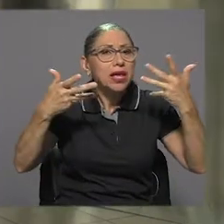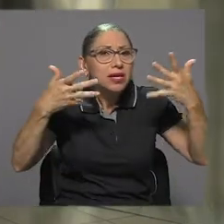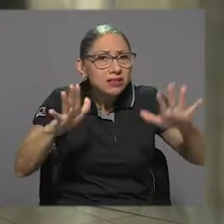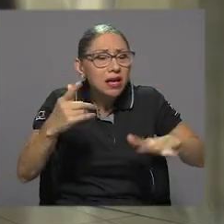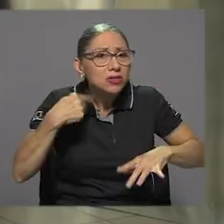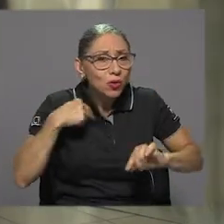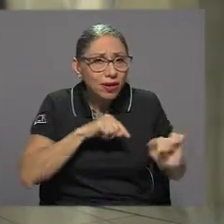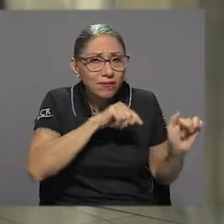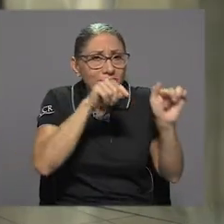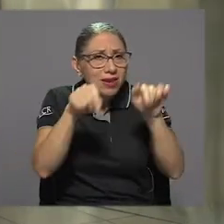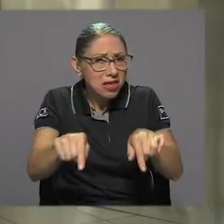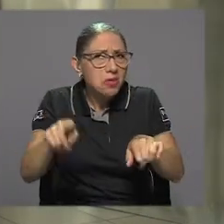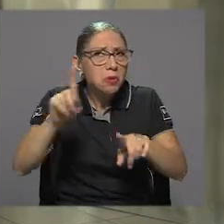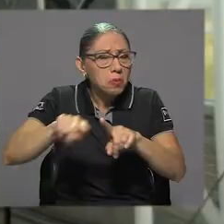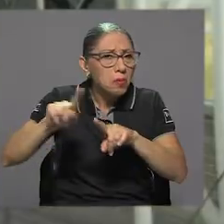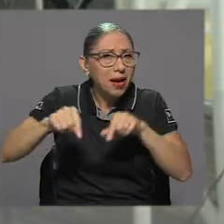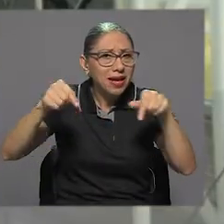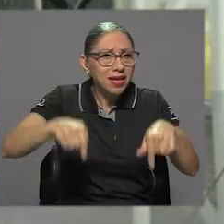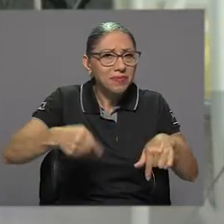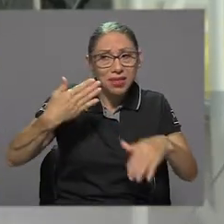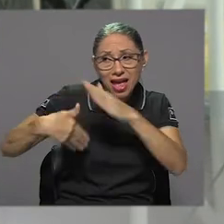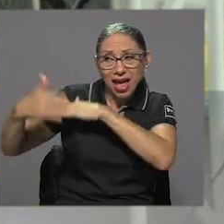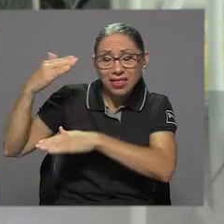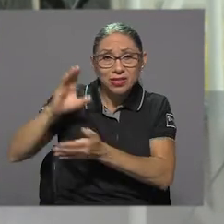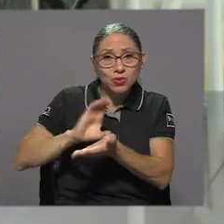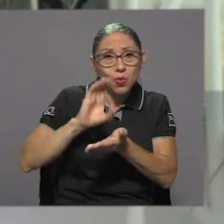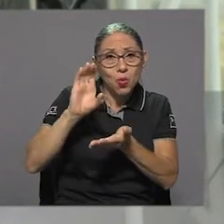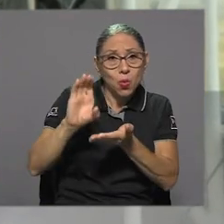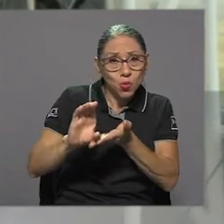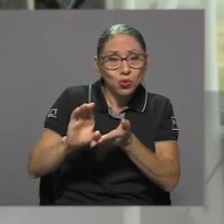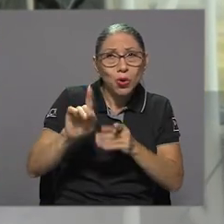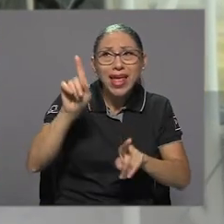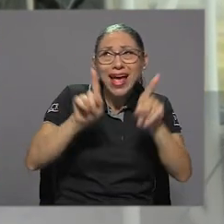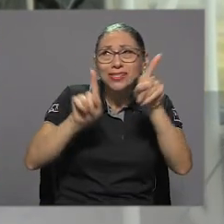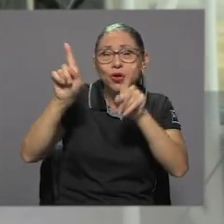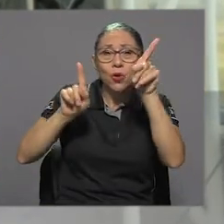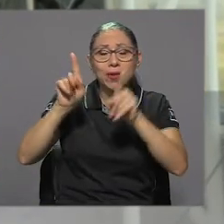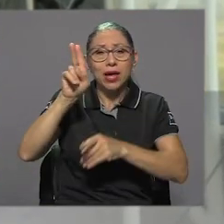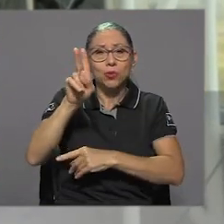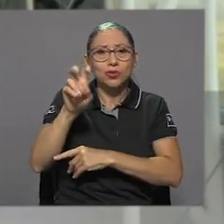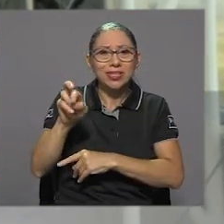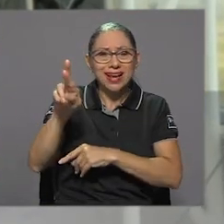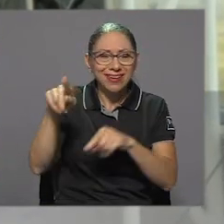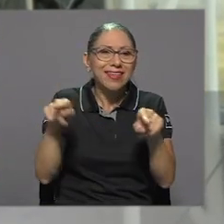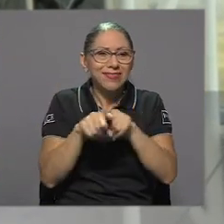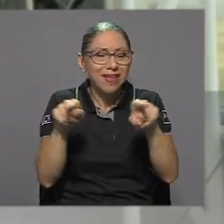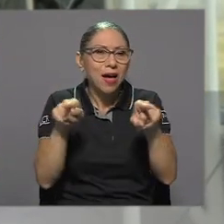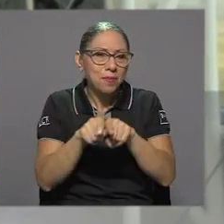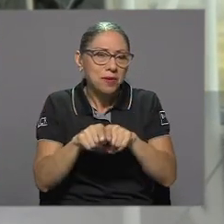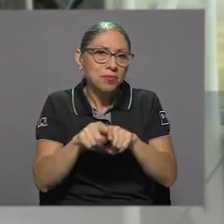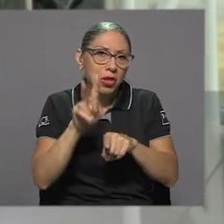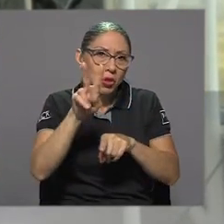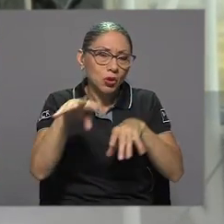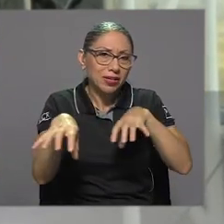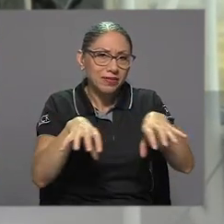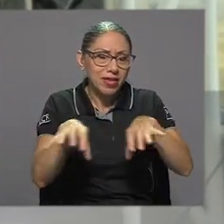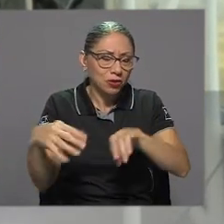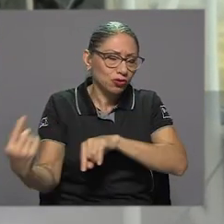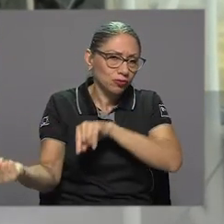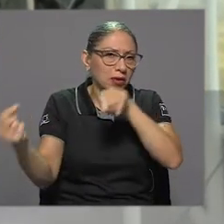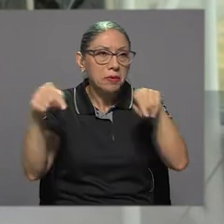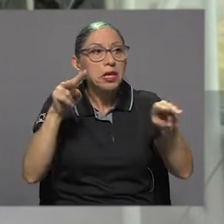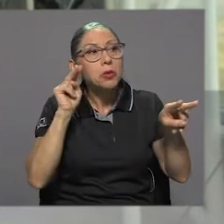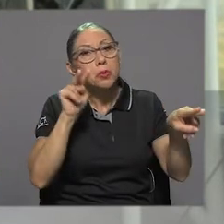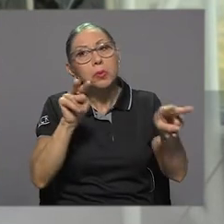Pues he venido varias veces al planetario, vine para un curso de astronomía de la UCR y también he venido como unas dos veces en estos